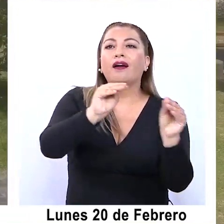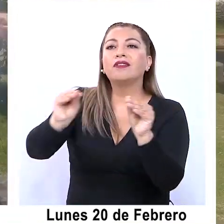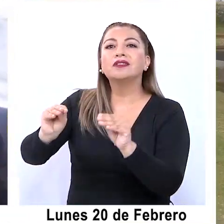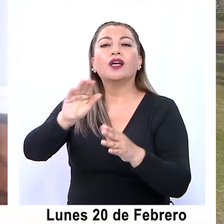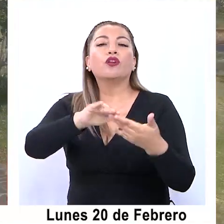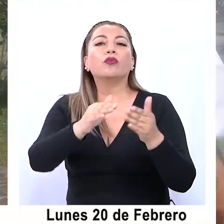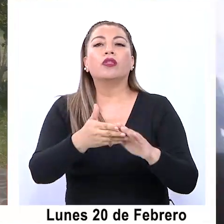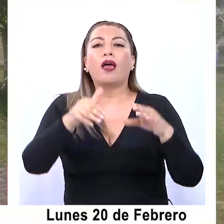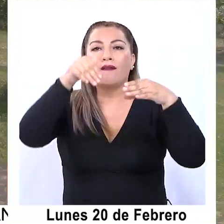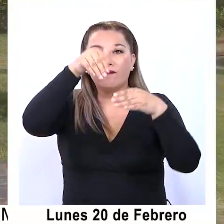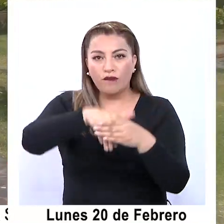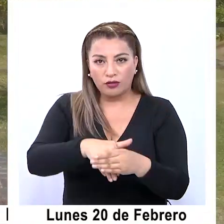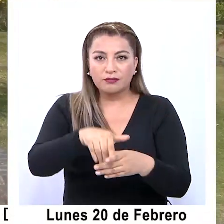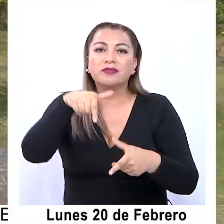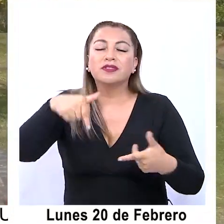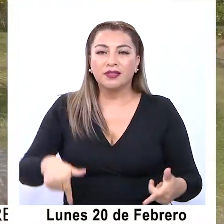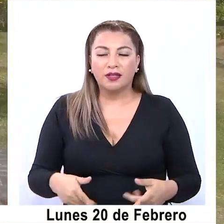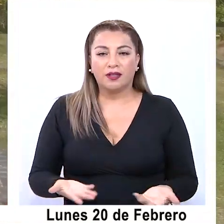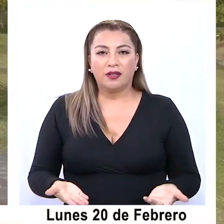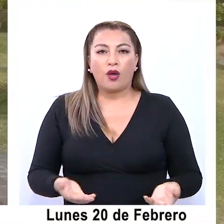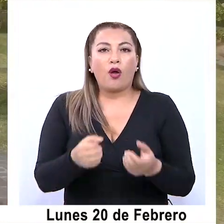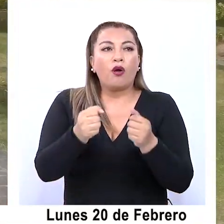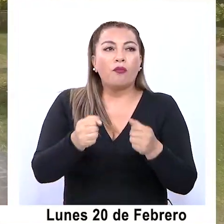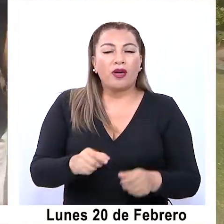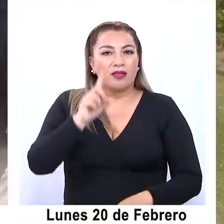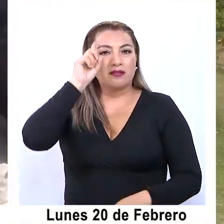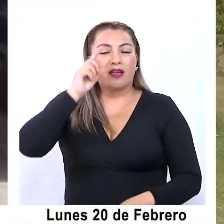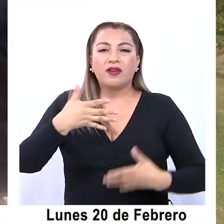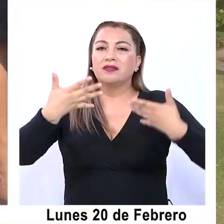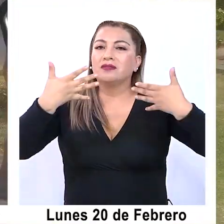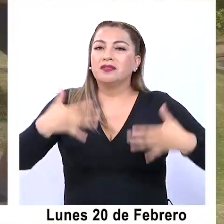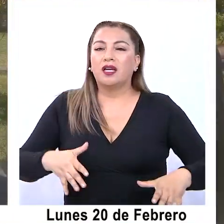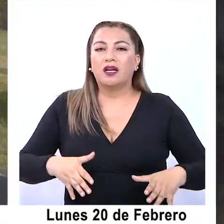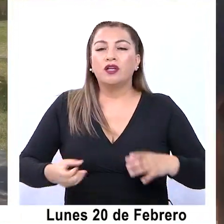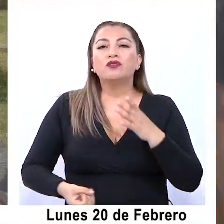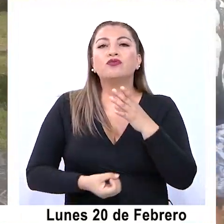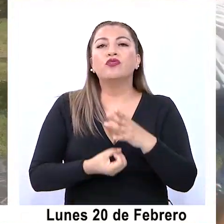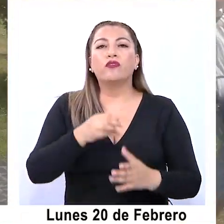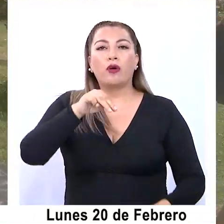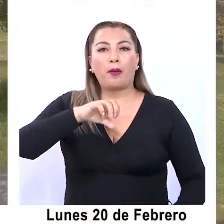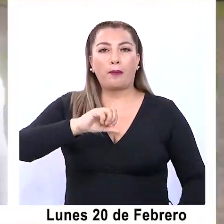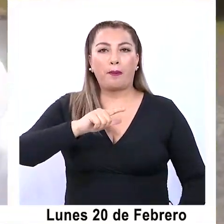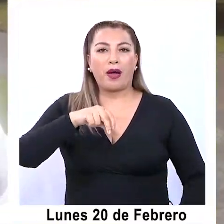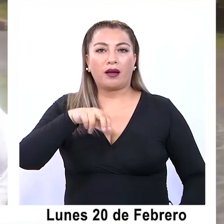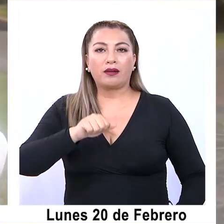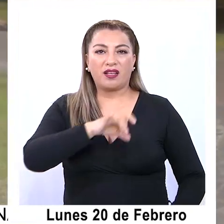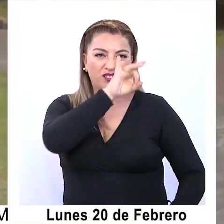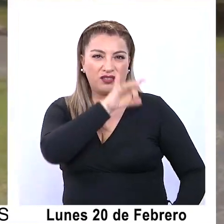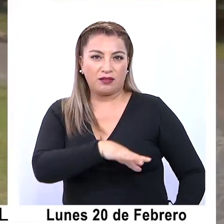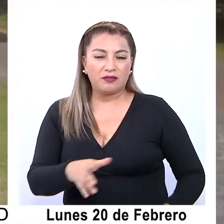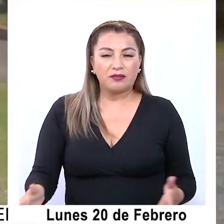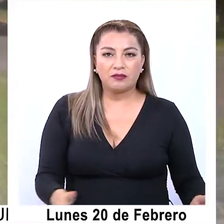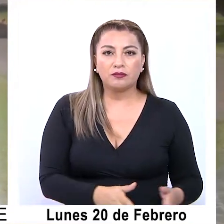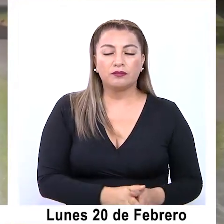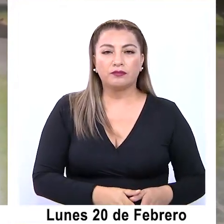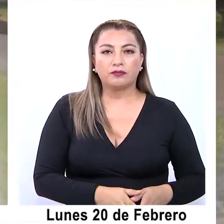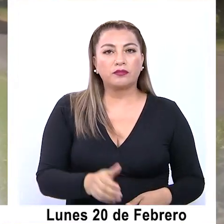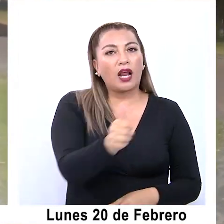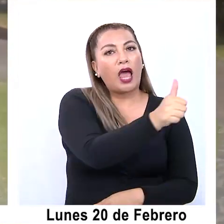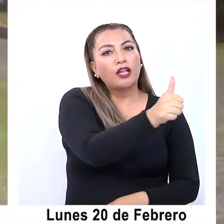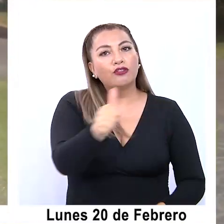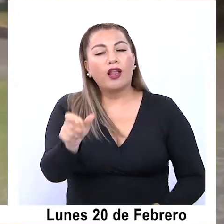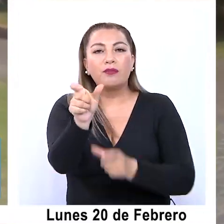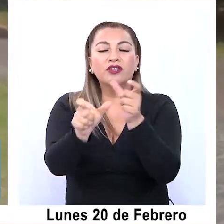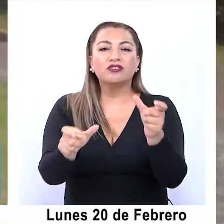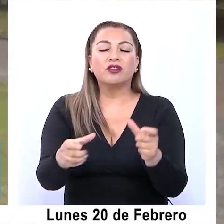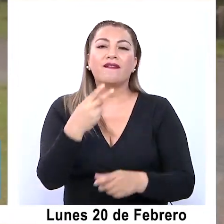comunidad a votar en este proceso que podría definir una nueva carta magna para el país. Bueno, invitamos a toda la región de